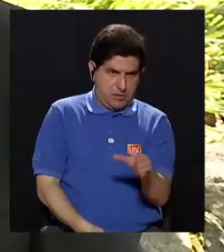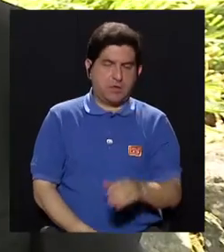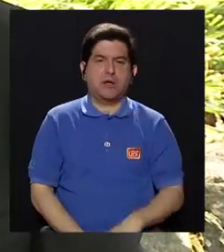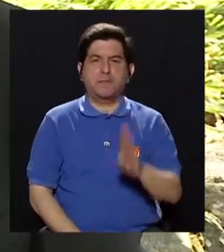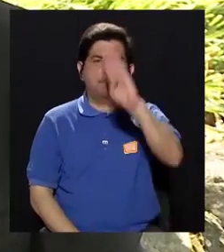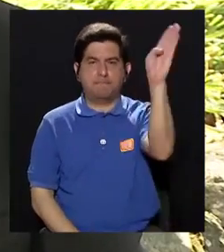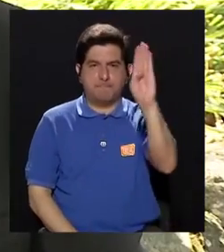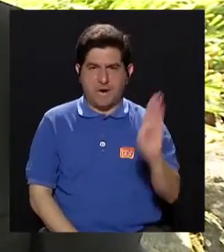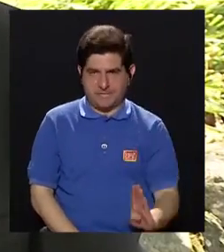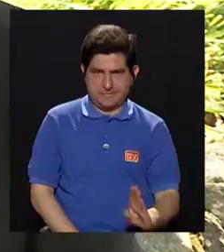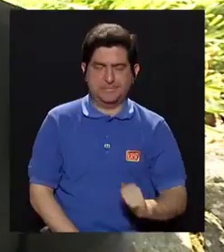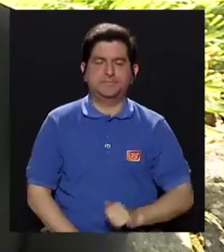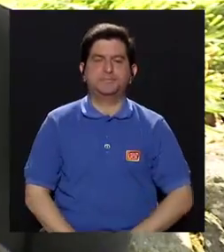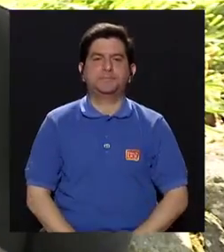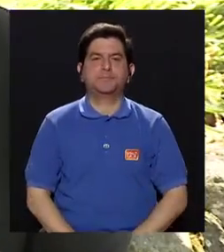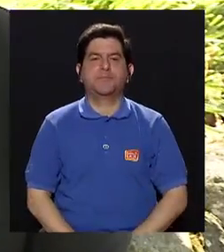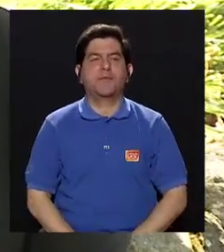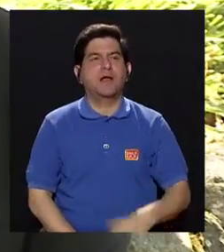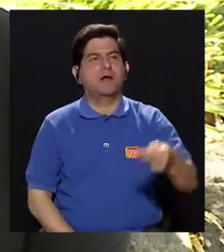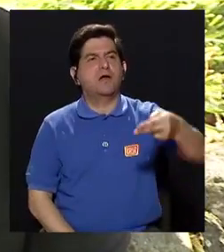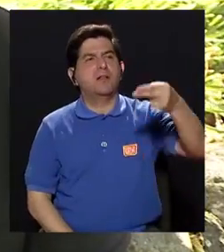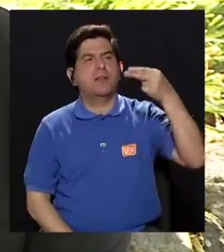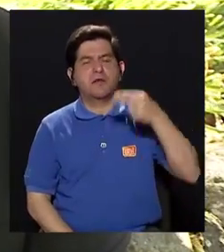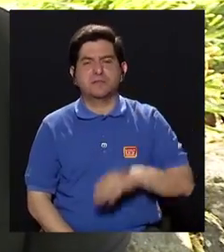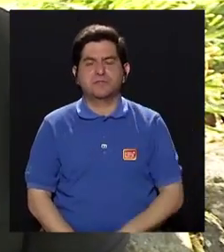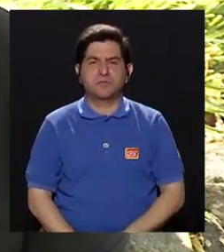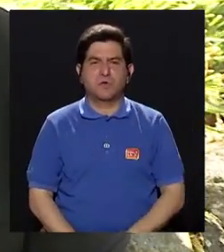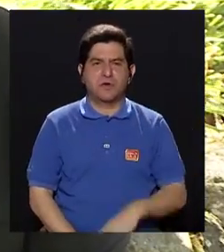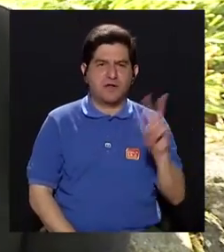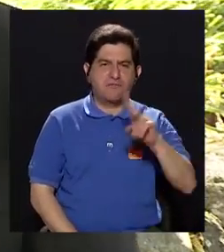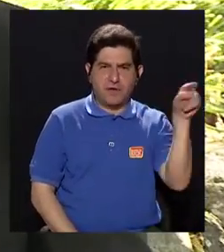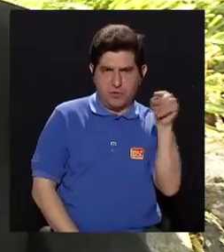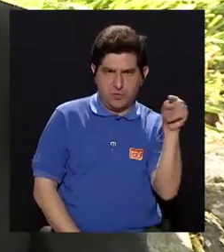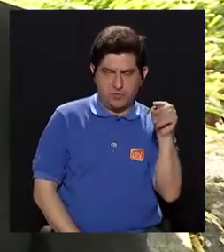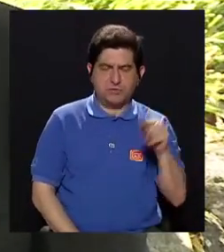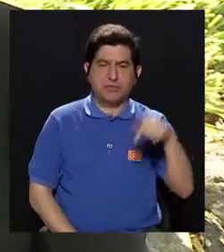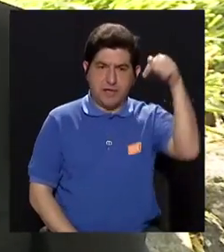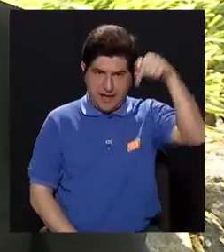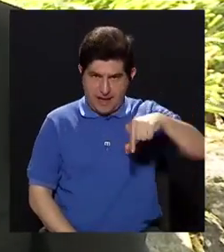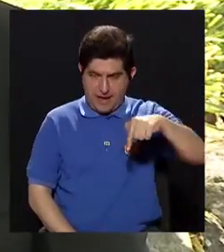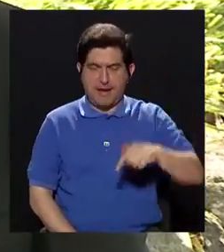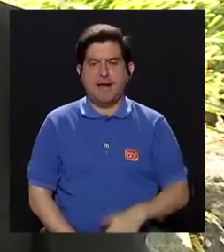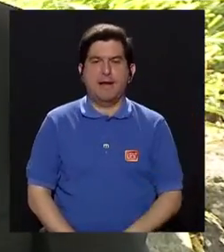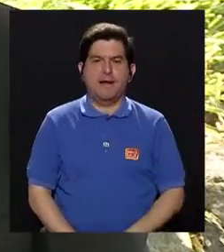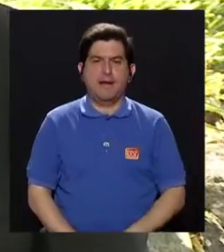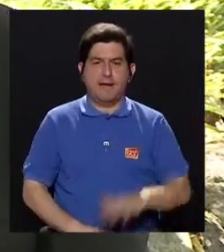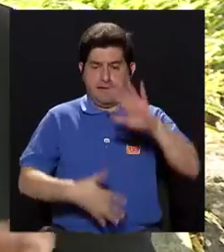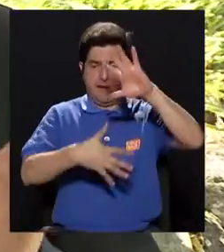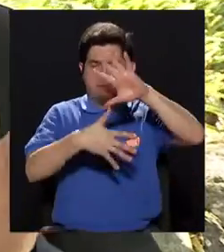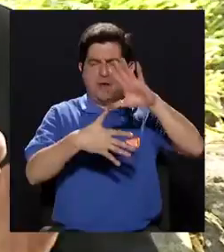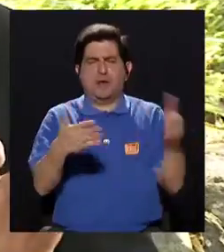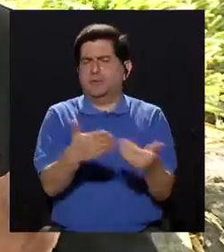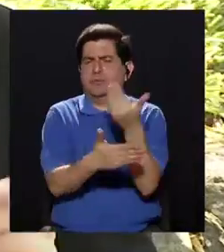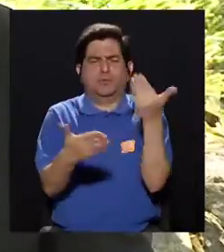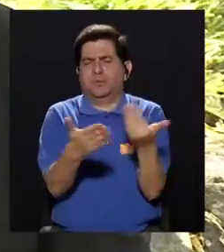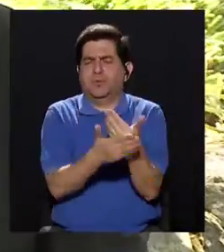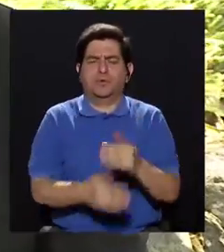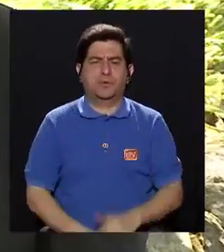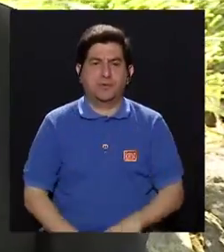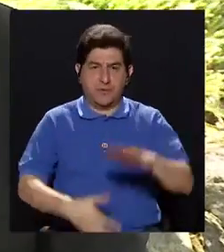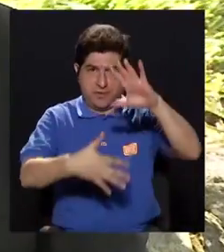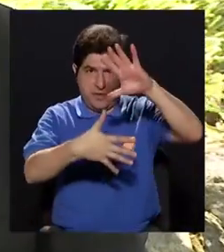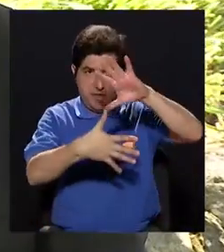en Brasil. Entonces, la historia de Zika en América es una historia relativamente reciente. En América